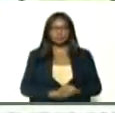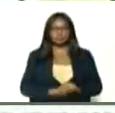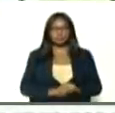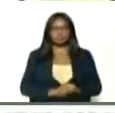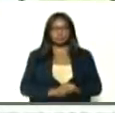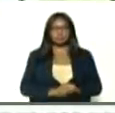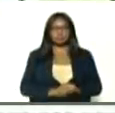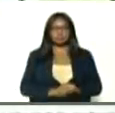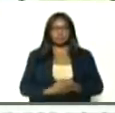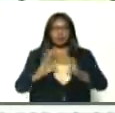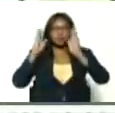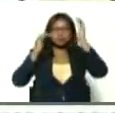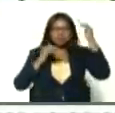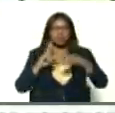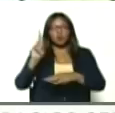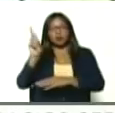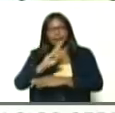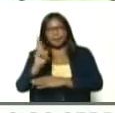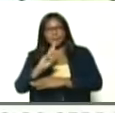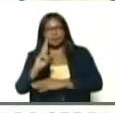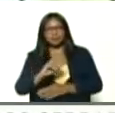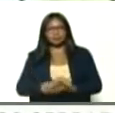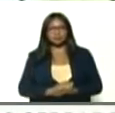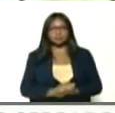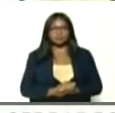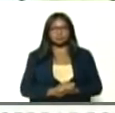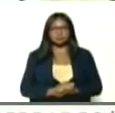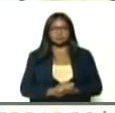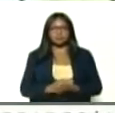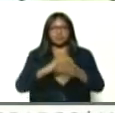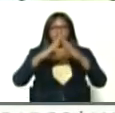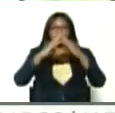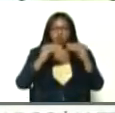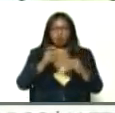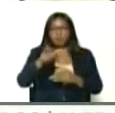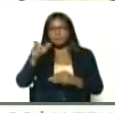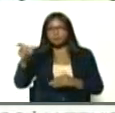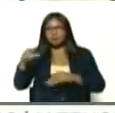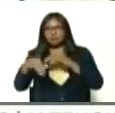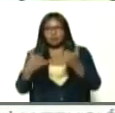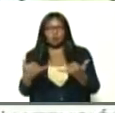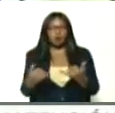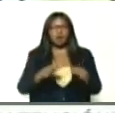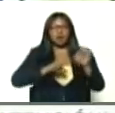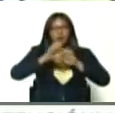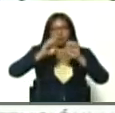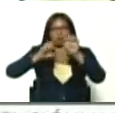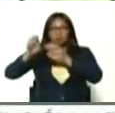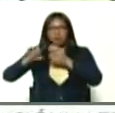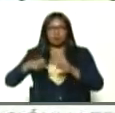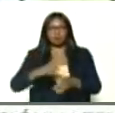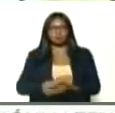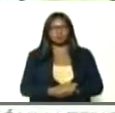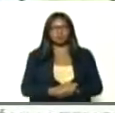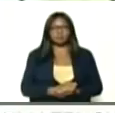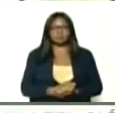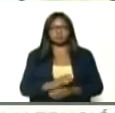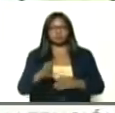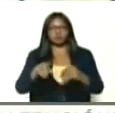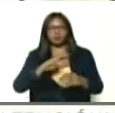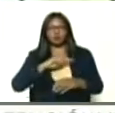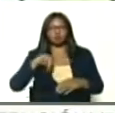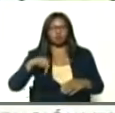atención, inmediata, rápida, de, todos los pacientes, que están siendo, diagnosticados, en este momento,